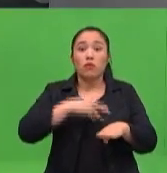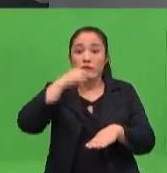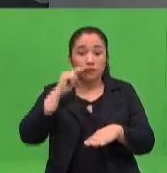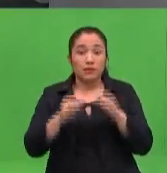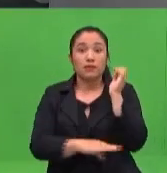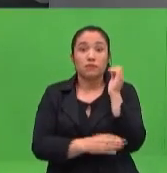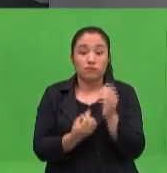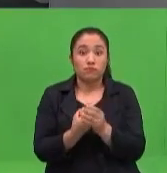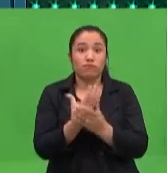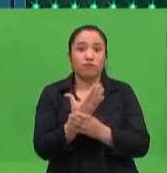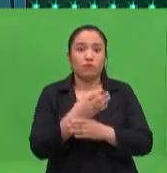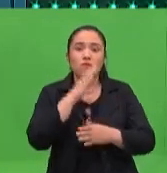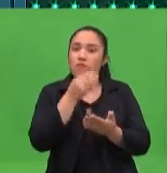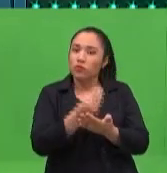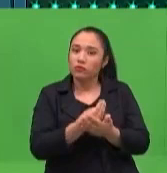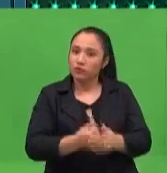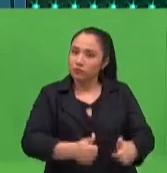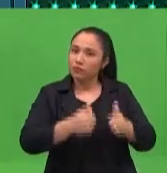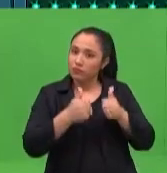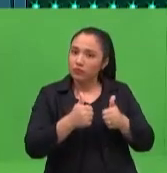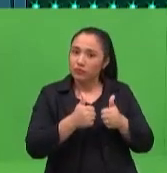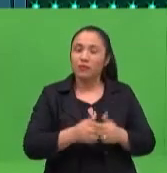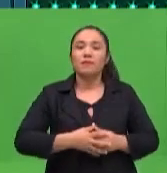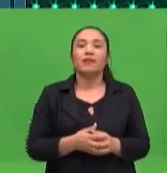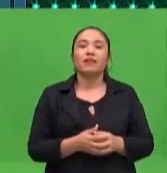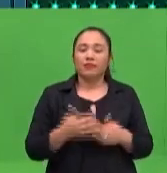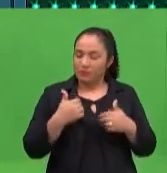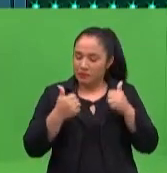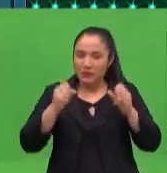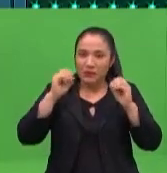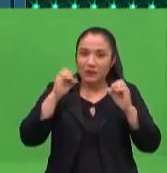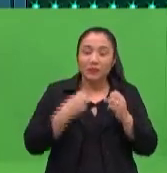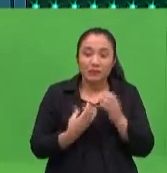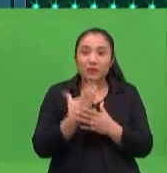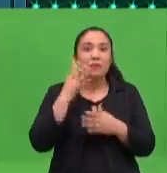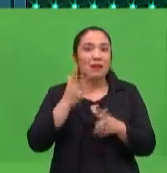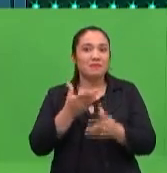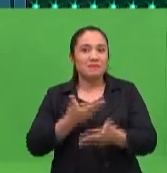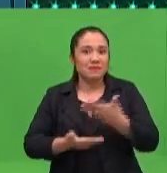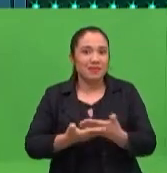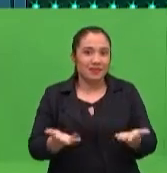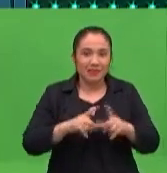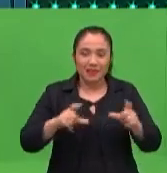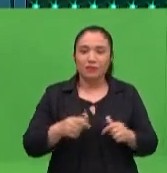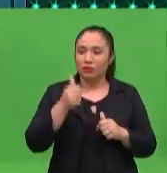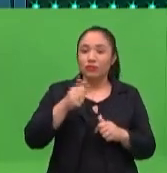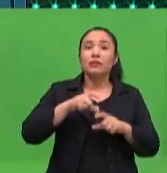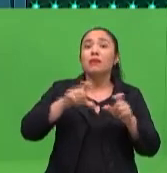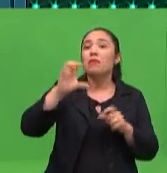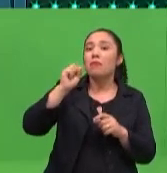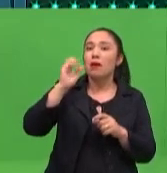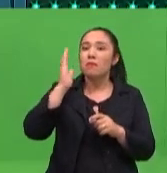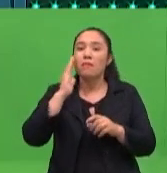¿Cómo está, directora? Buenas tardes, ¿todo bien? Buenas Lista y preparada ya, ¿no? Lista y preparada. Vamos a hablarle a los papás hoy, a la familia.